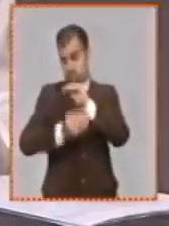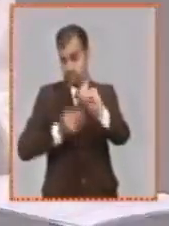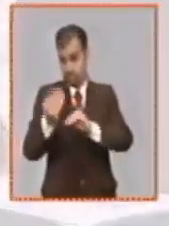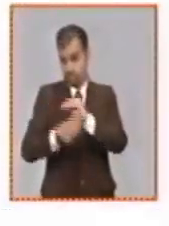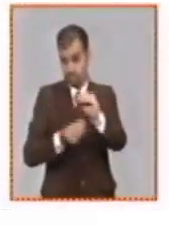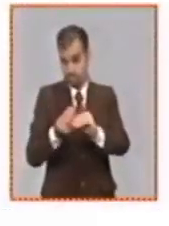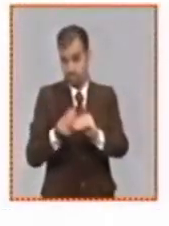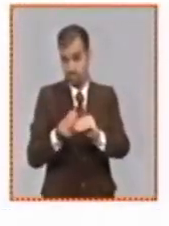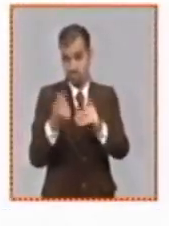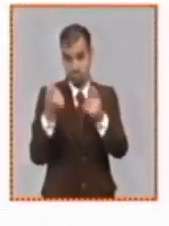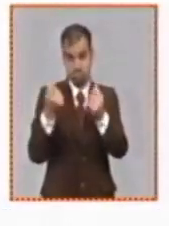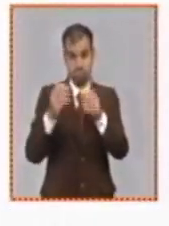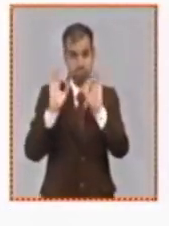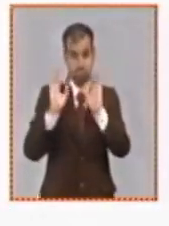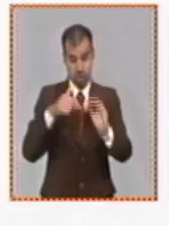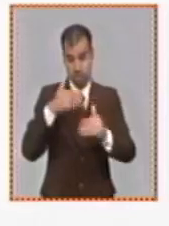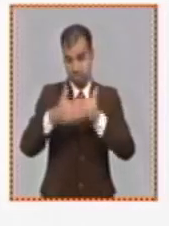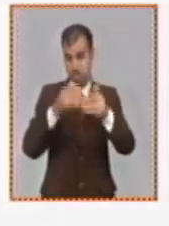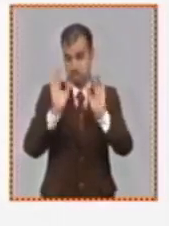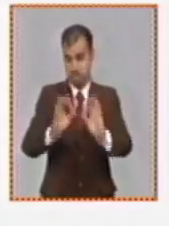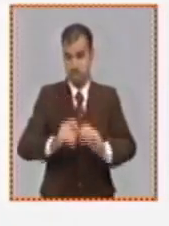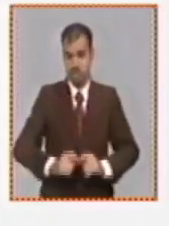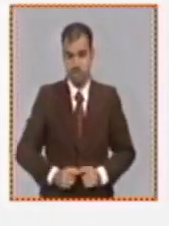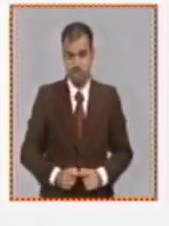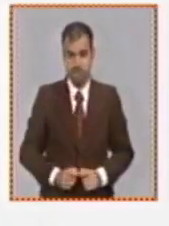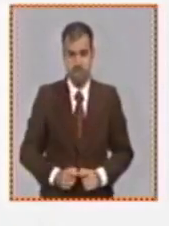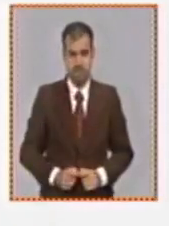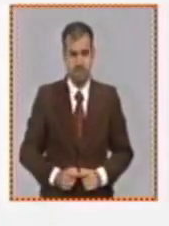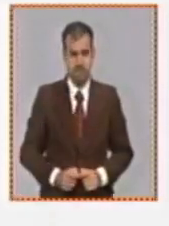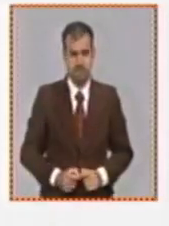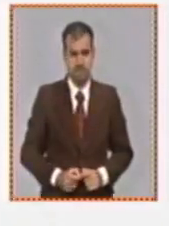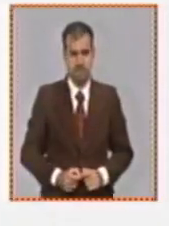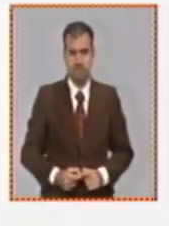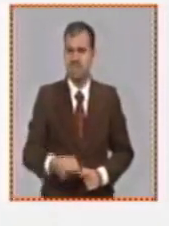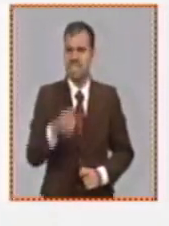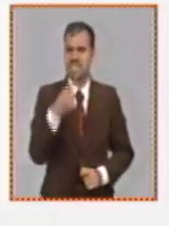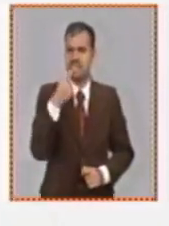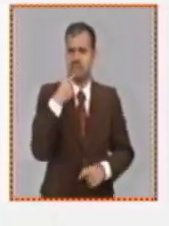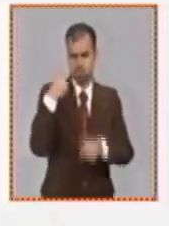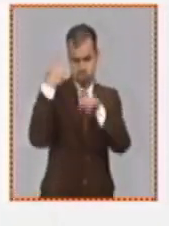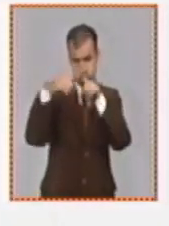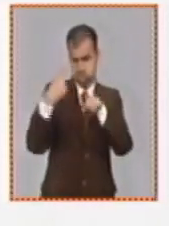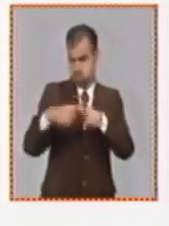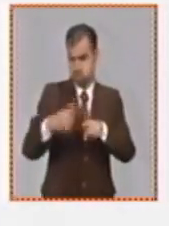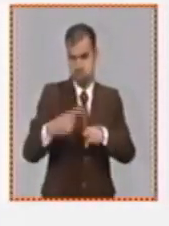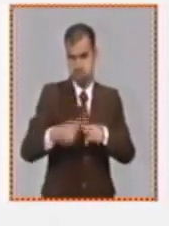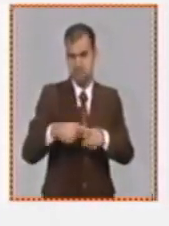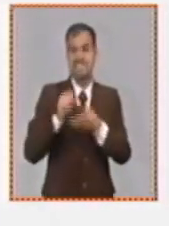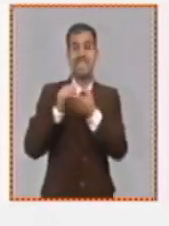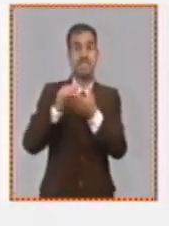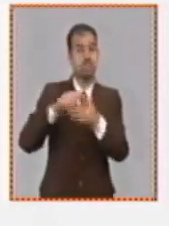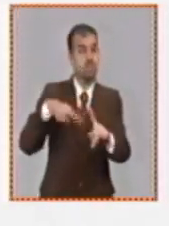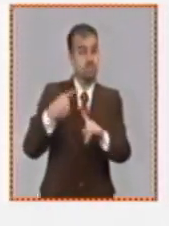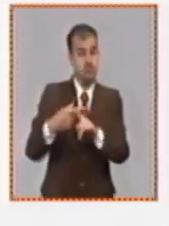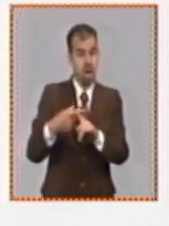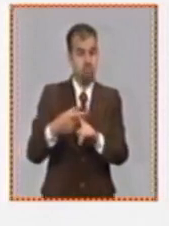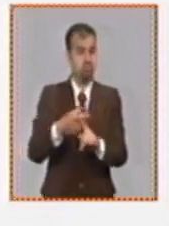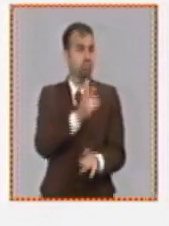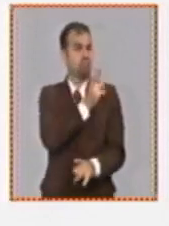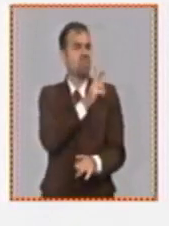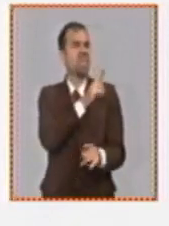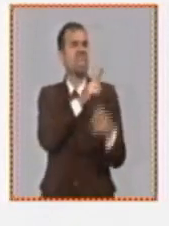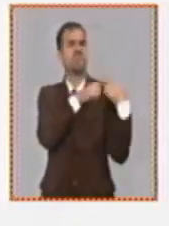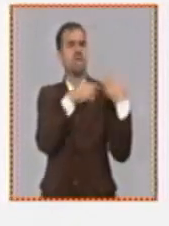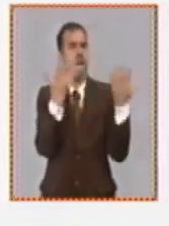monetario, que es base de todo este proceso, define una nomenclatura de productos y de servicios que es facultad del Consejo de